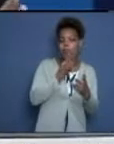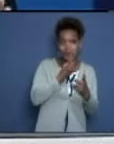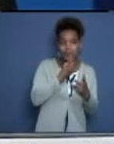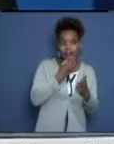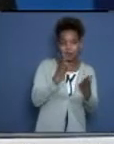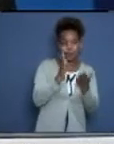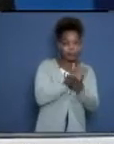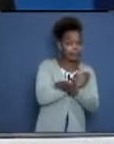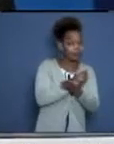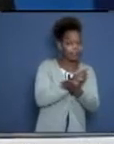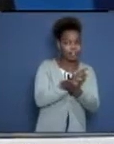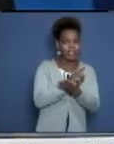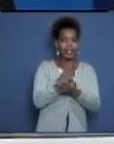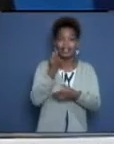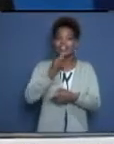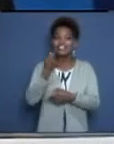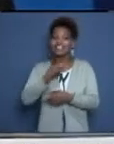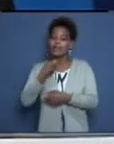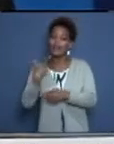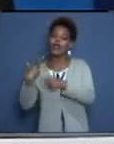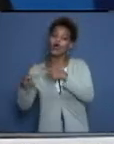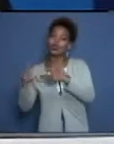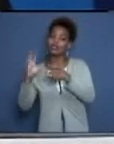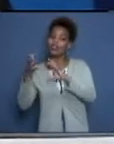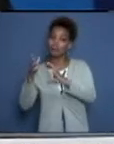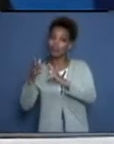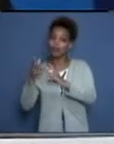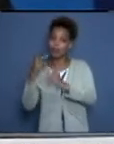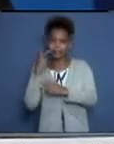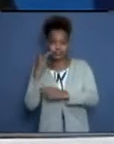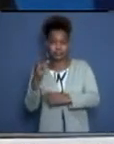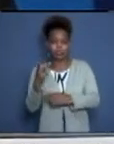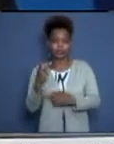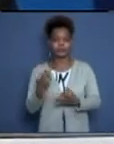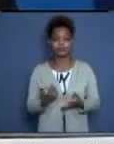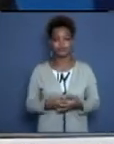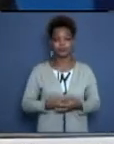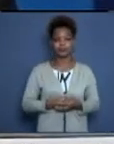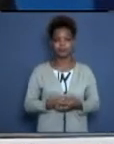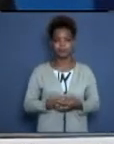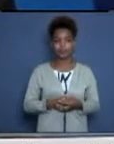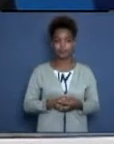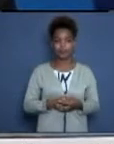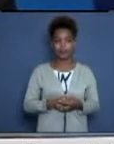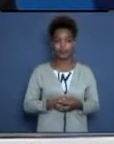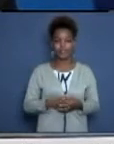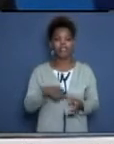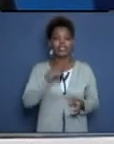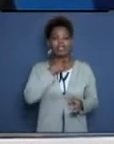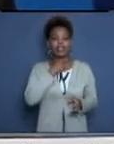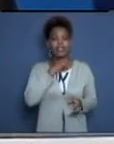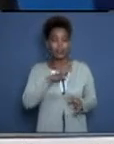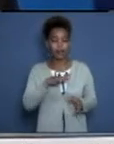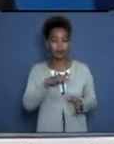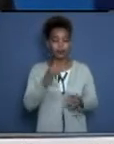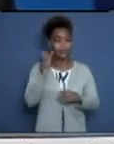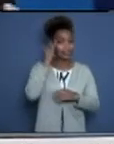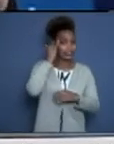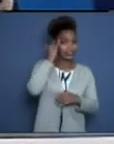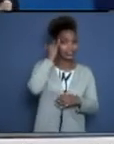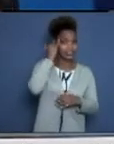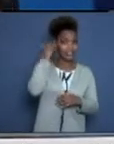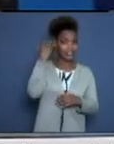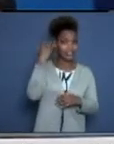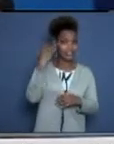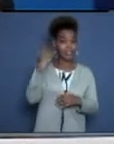el momento en la COVID-19. La Caletra, que fue uno de los antivirales que se usó también en China inicialmente, que en